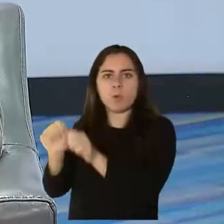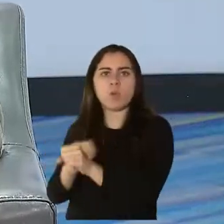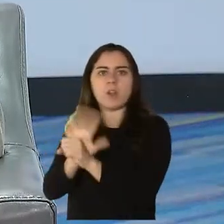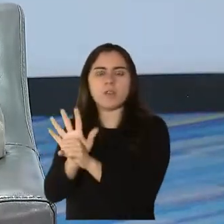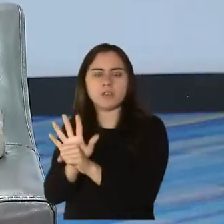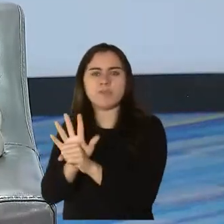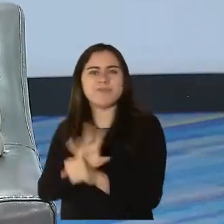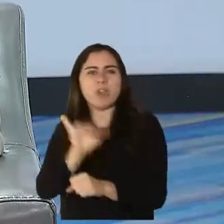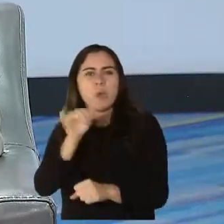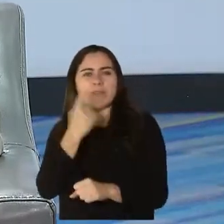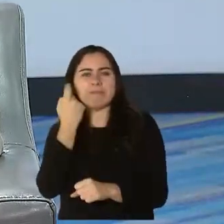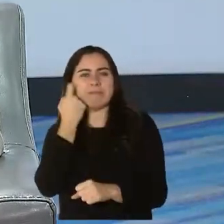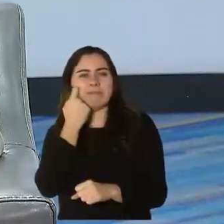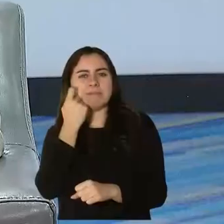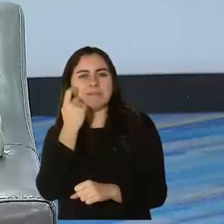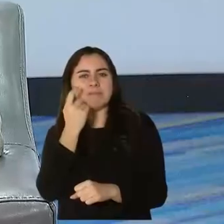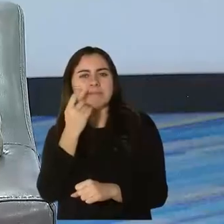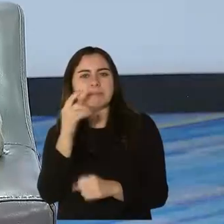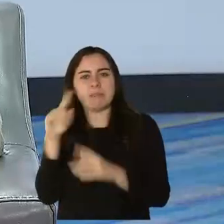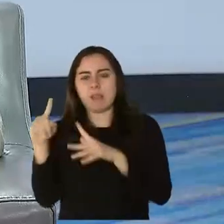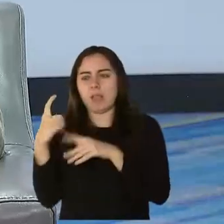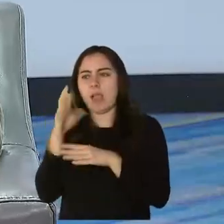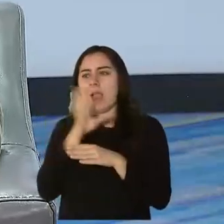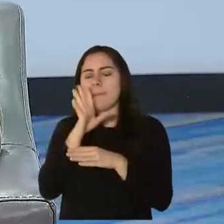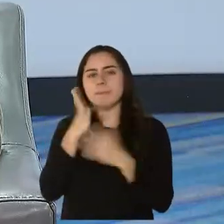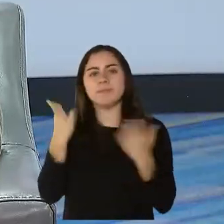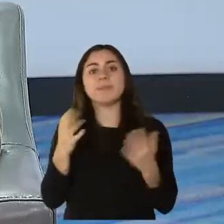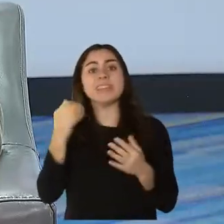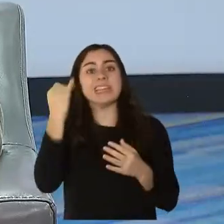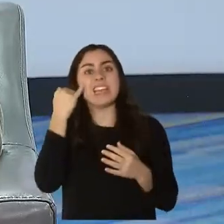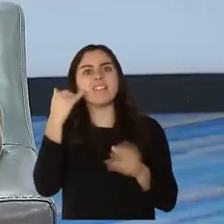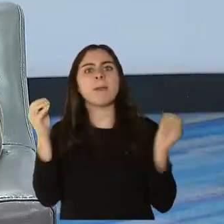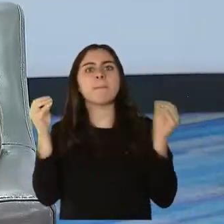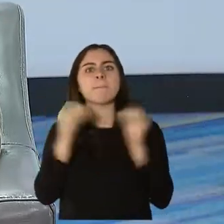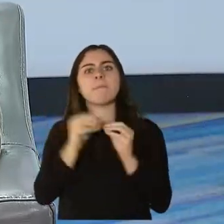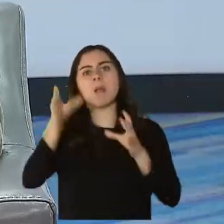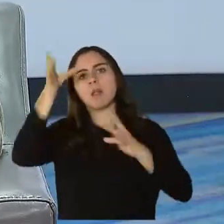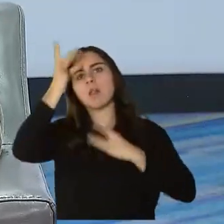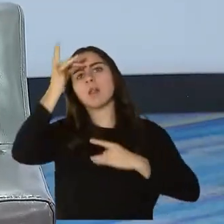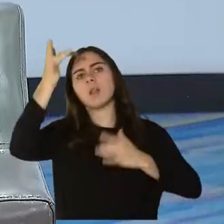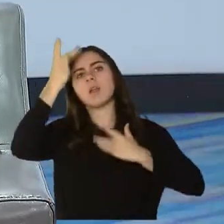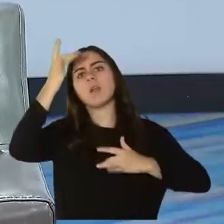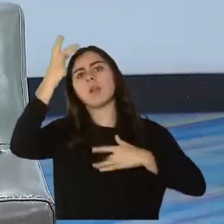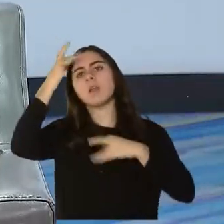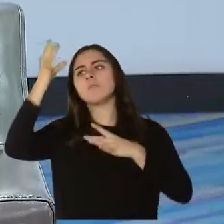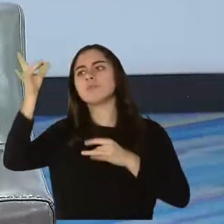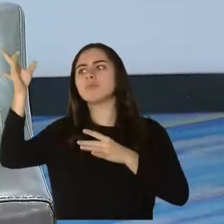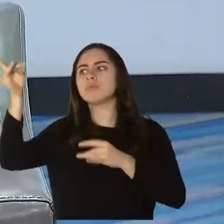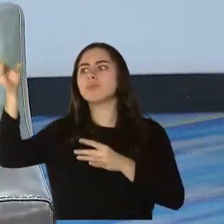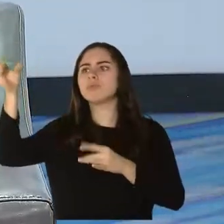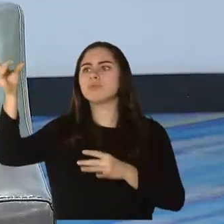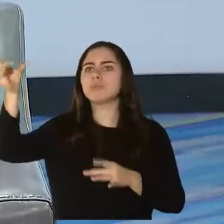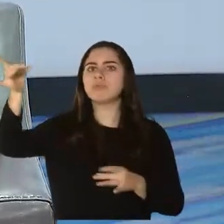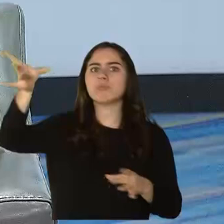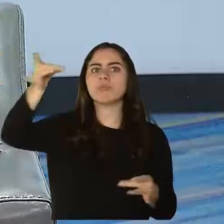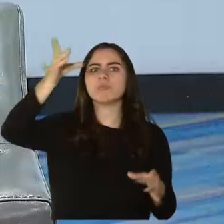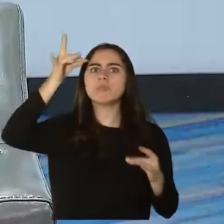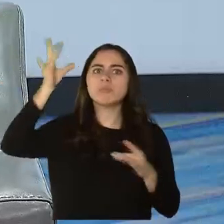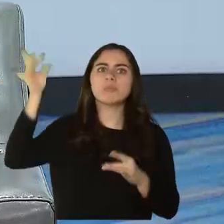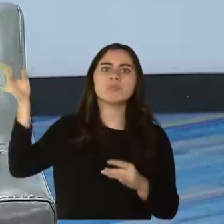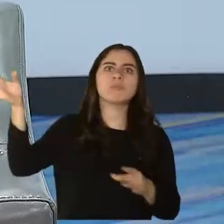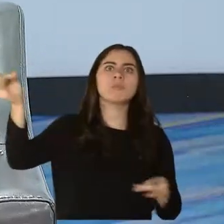al principio, mientras más mutaciones tú sigues acumulando en esa parte importante, que es la espícula o el